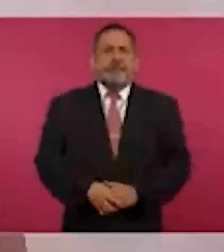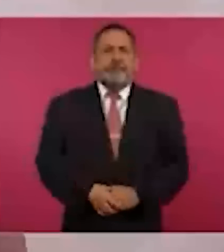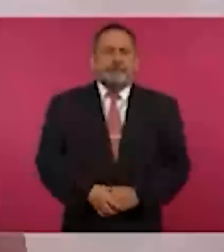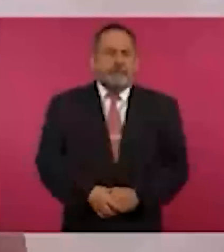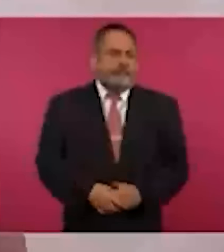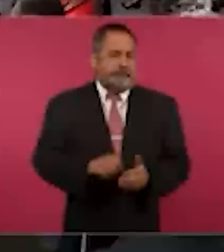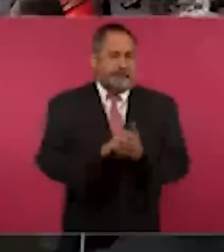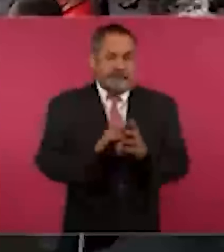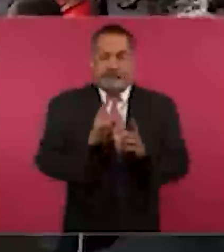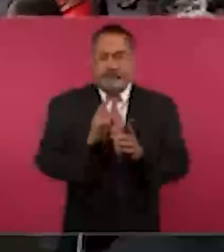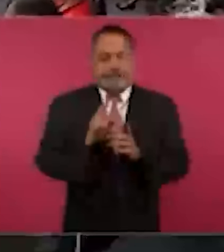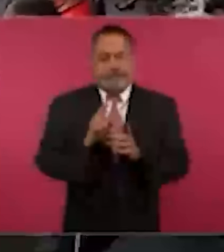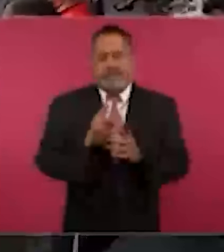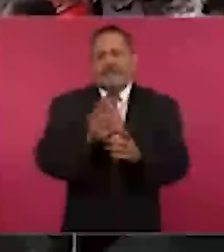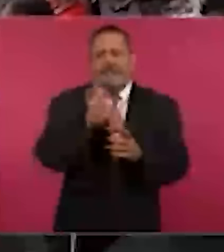Deporte nacional.